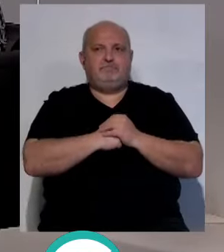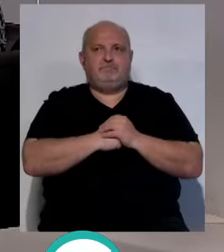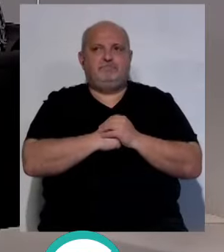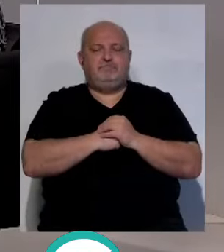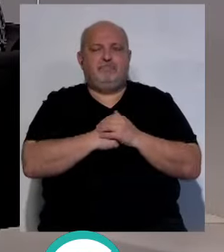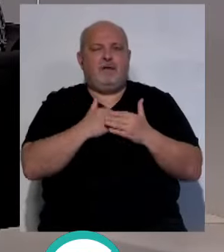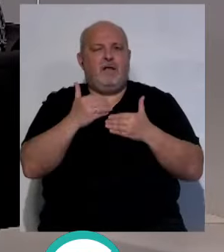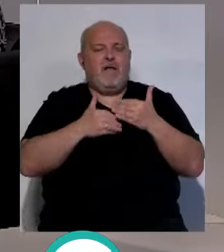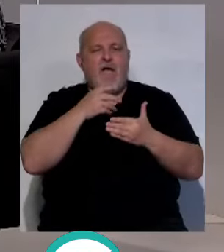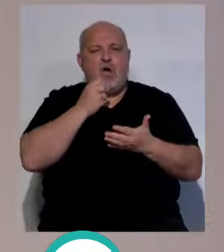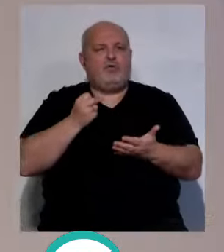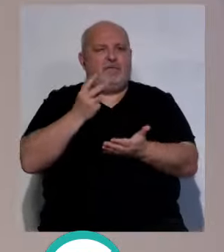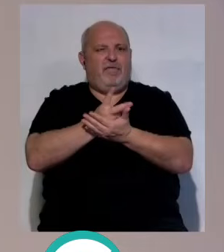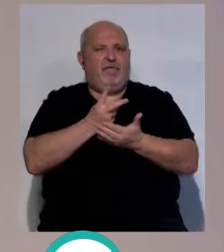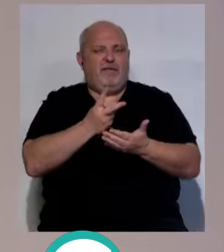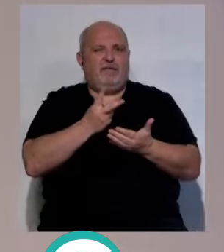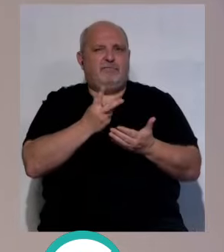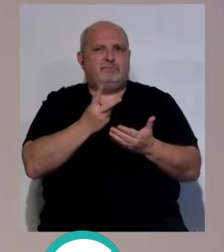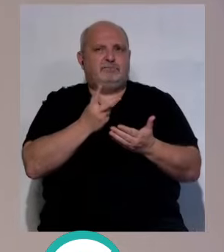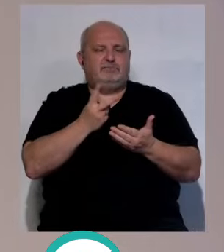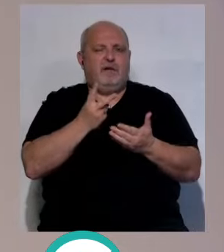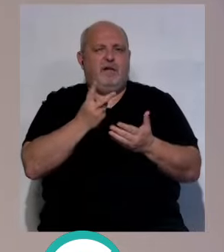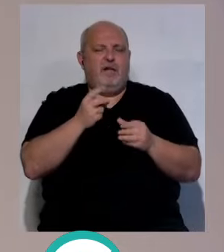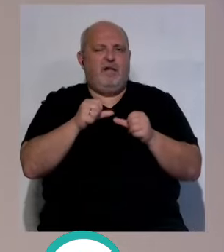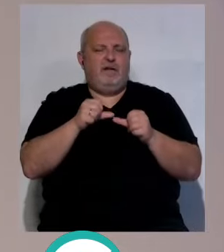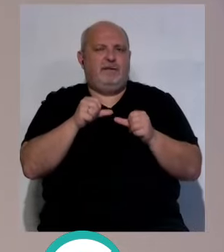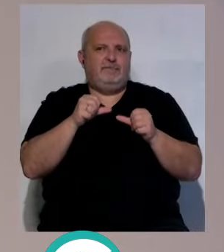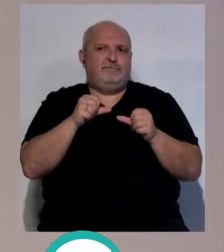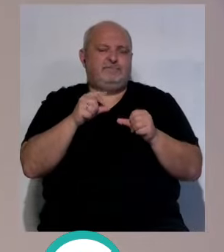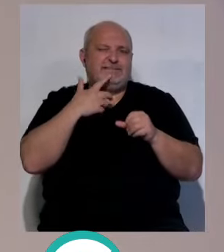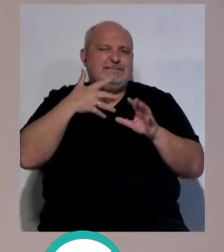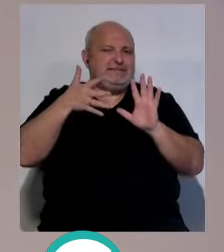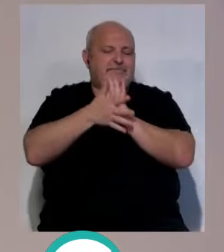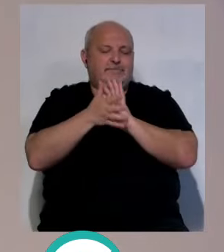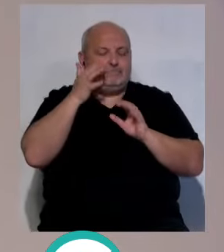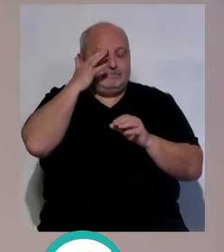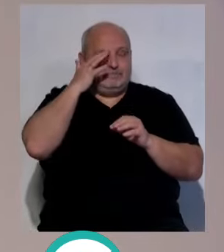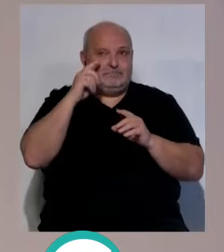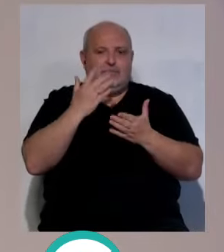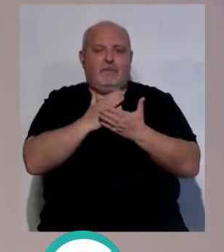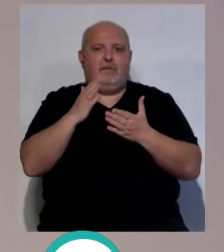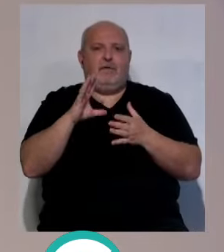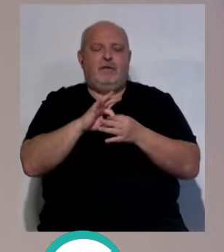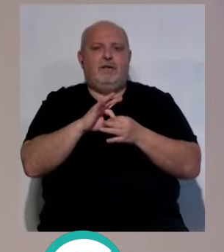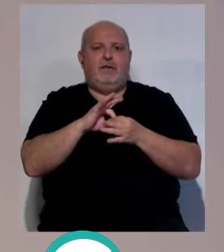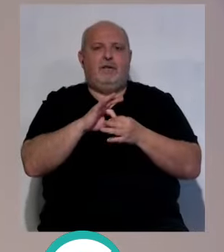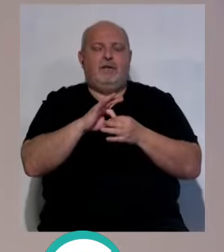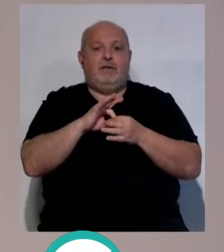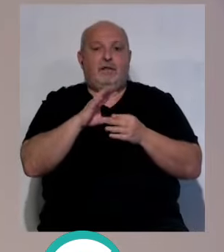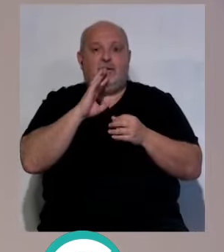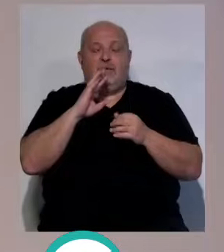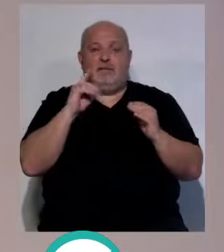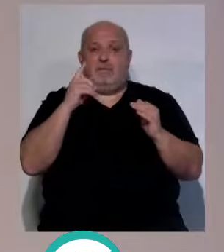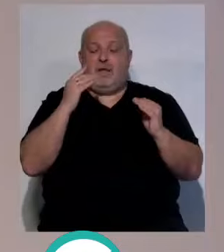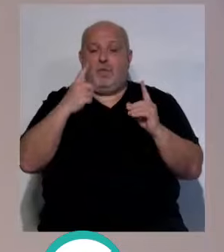se está ahora mismo pagando la primera parte de la